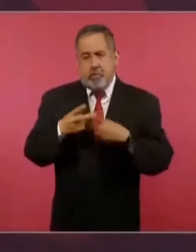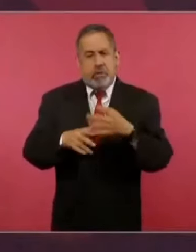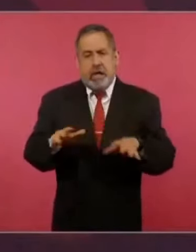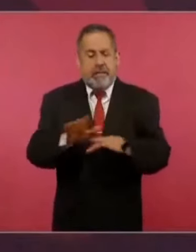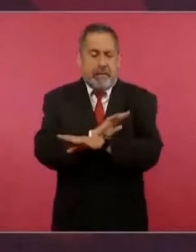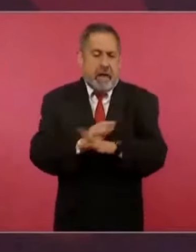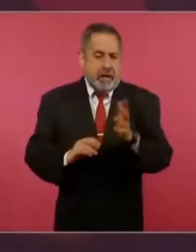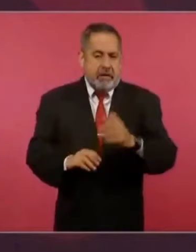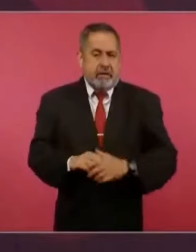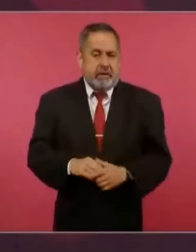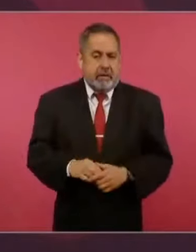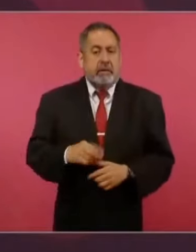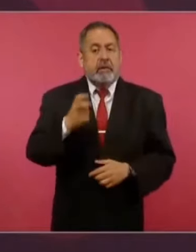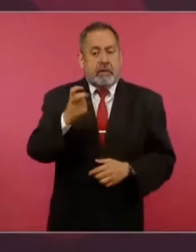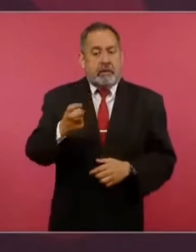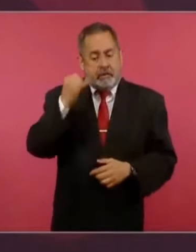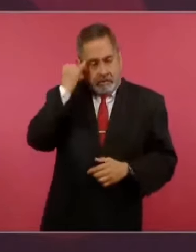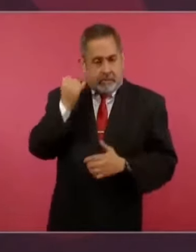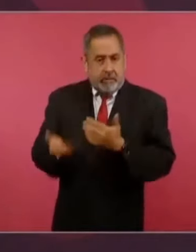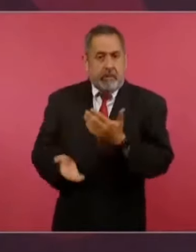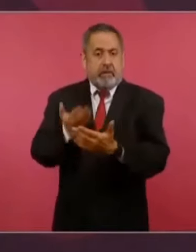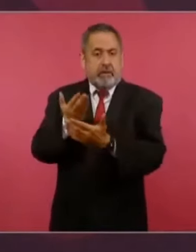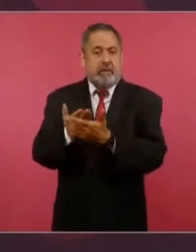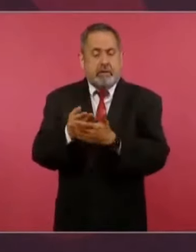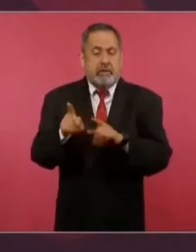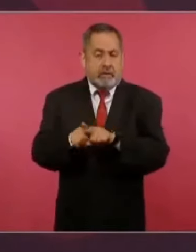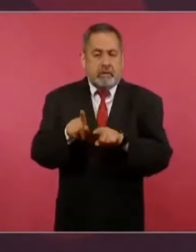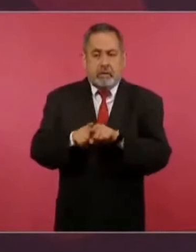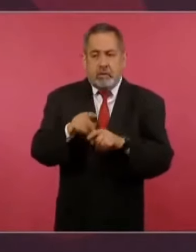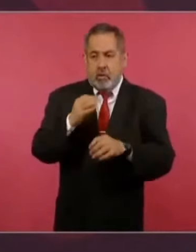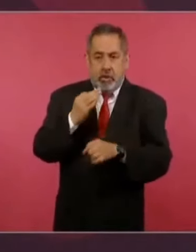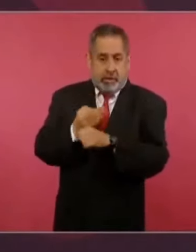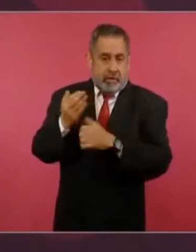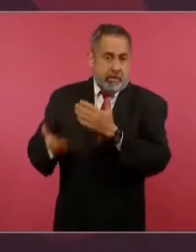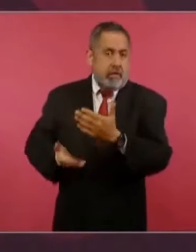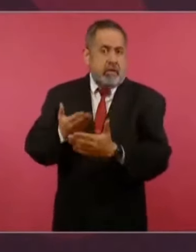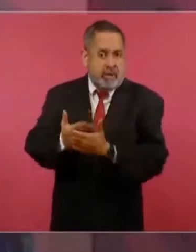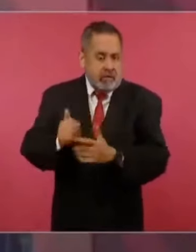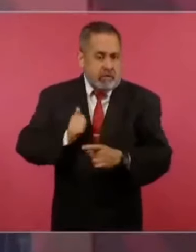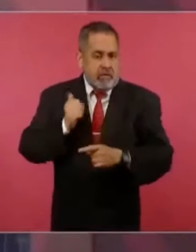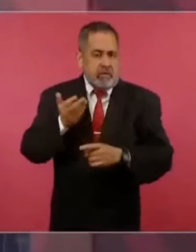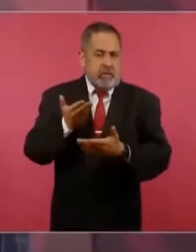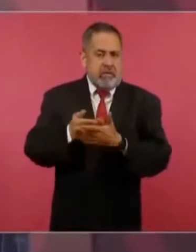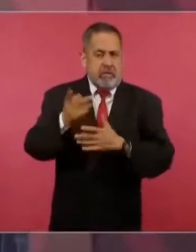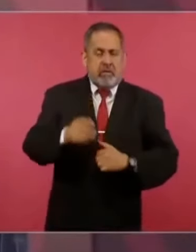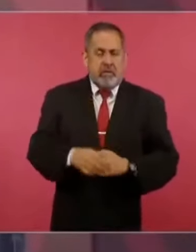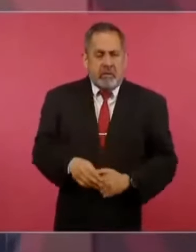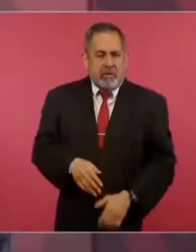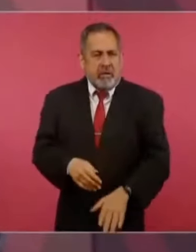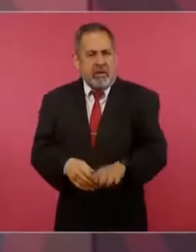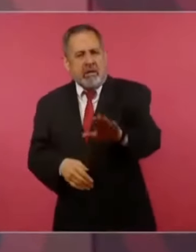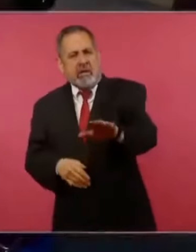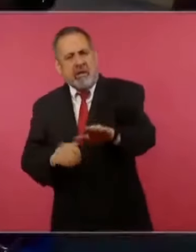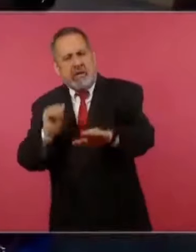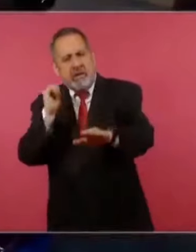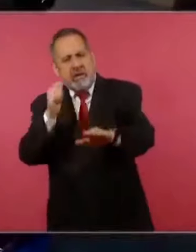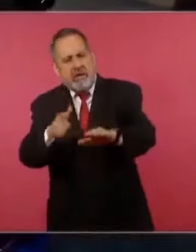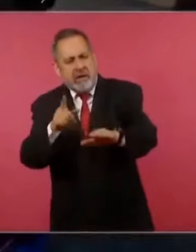Entonces, eso es lo que estamos proponiendo. ¿Tienen alguna fecha,